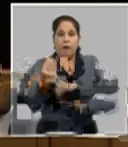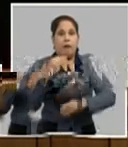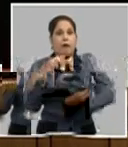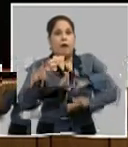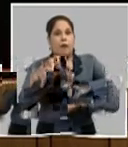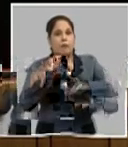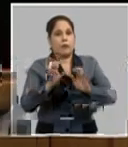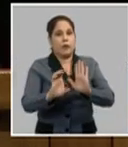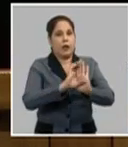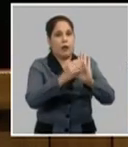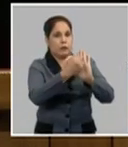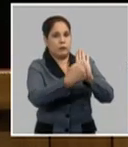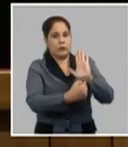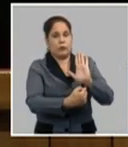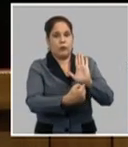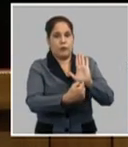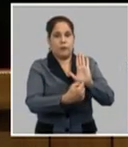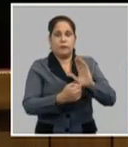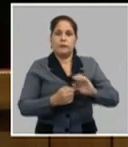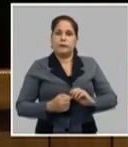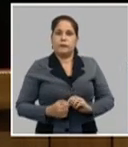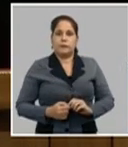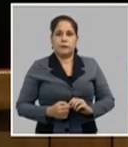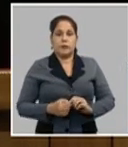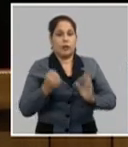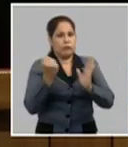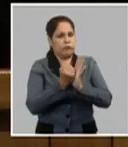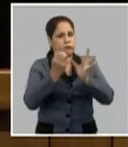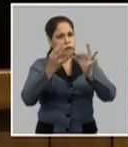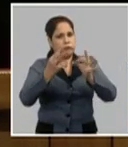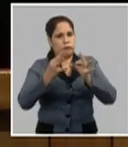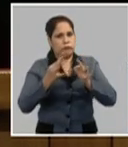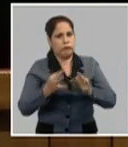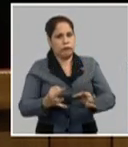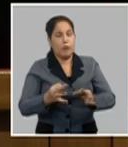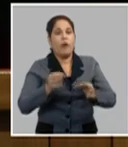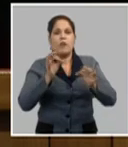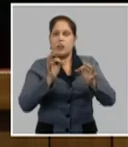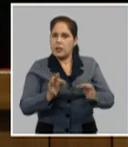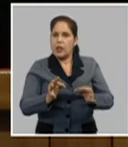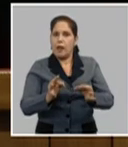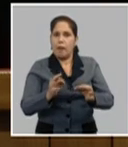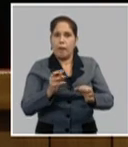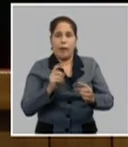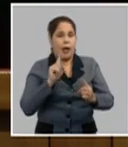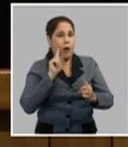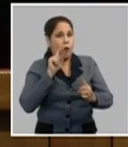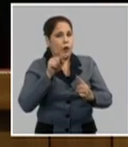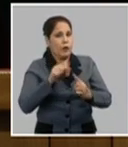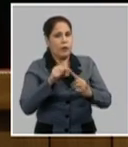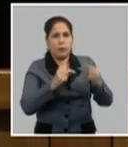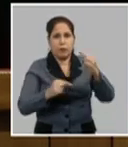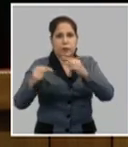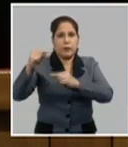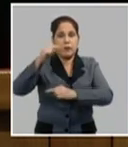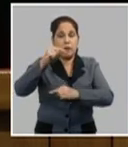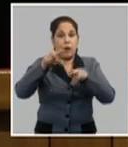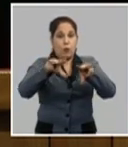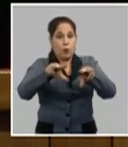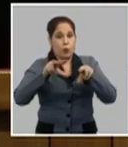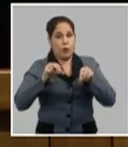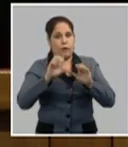constitucional y el referendo que ratificó de forma inobjetable la nueva